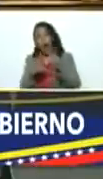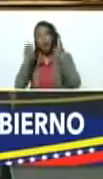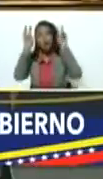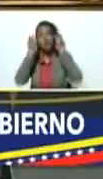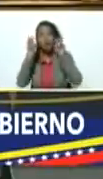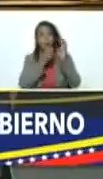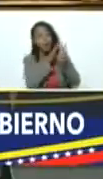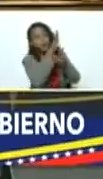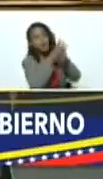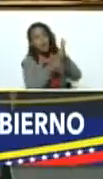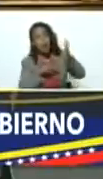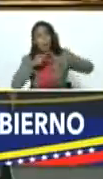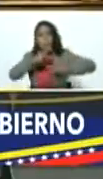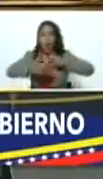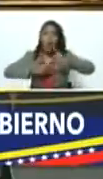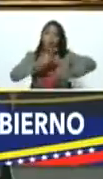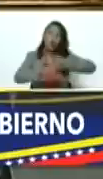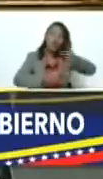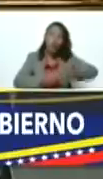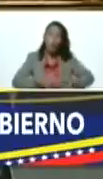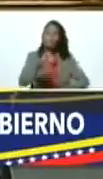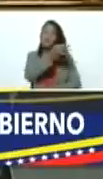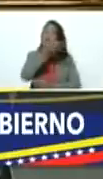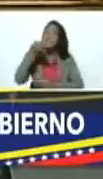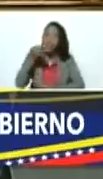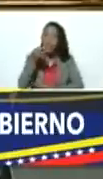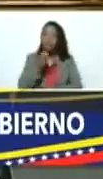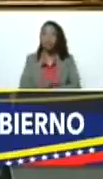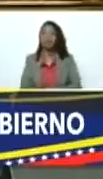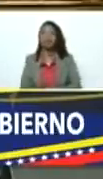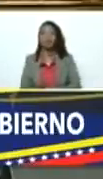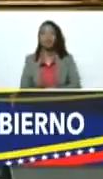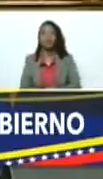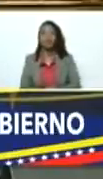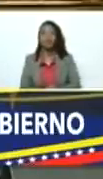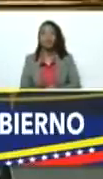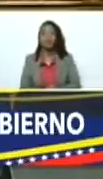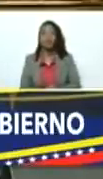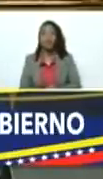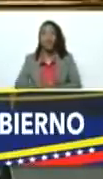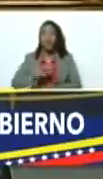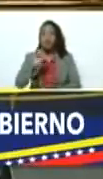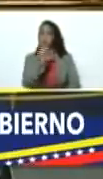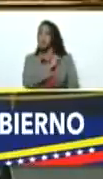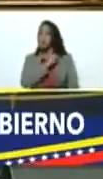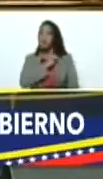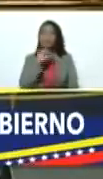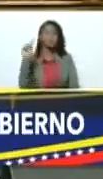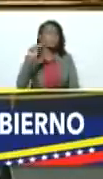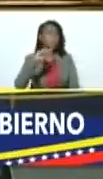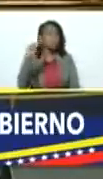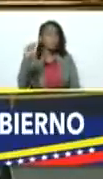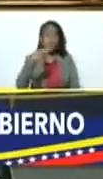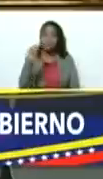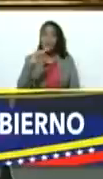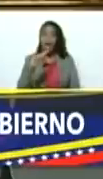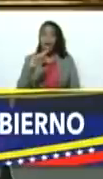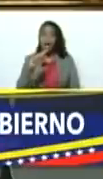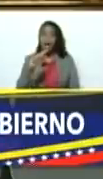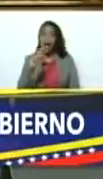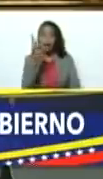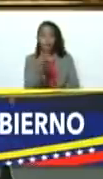productivo eficiente no le temamos a la